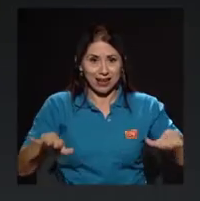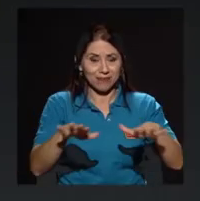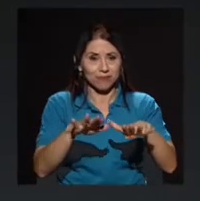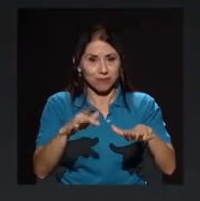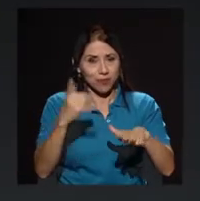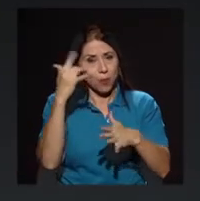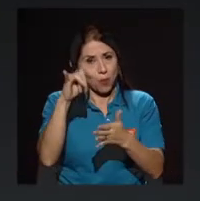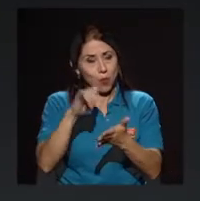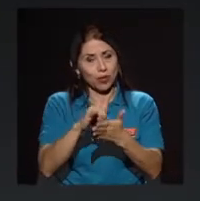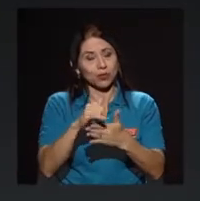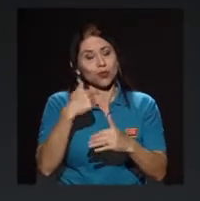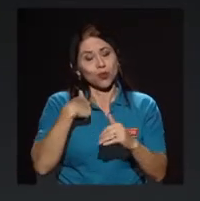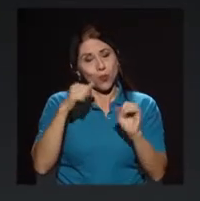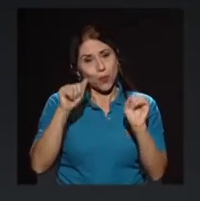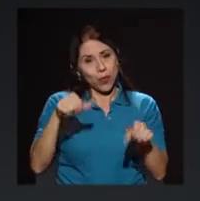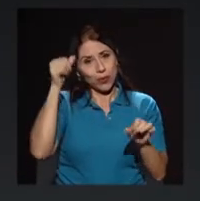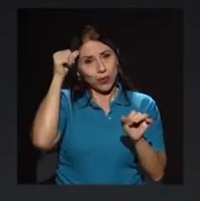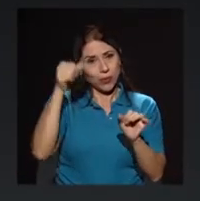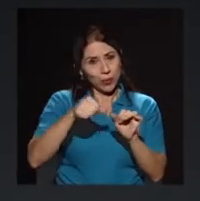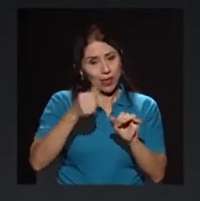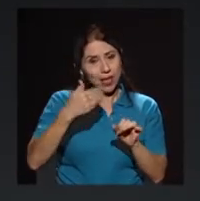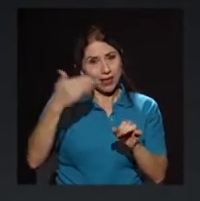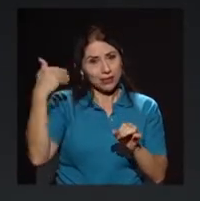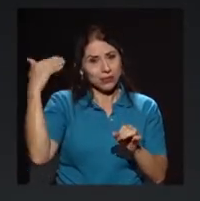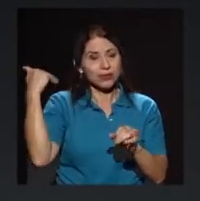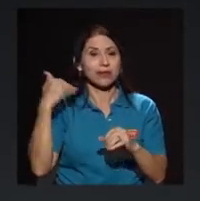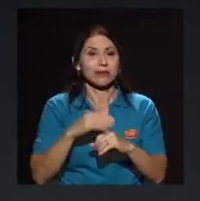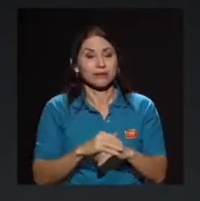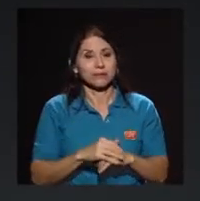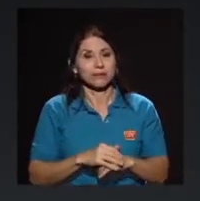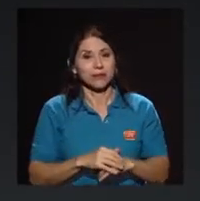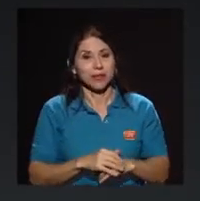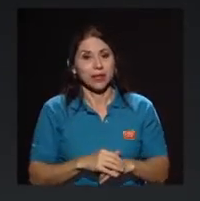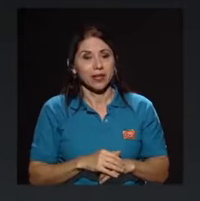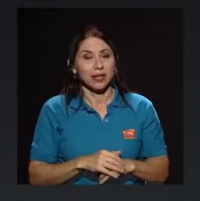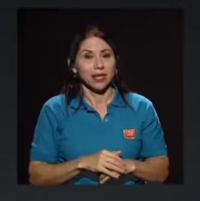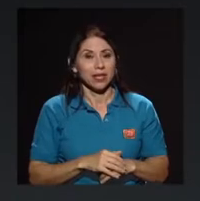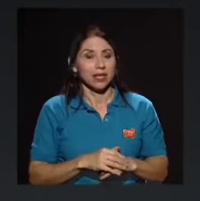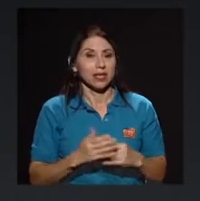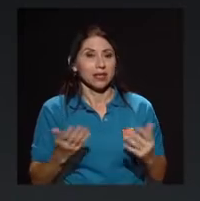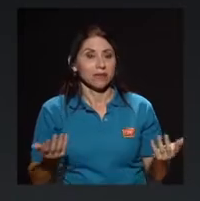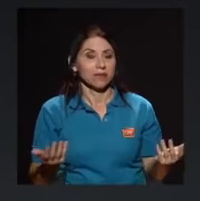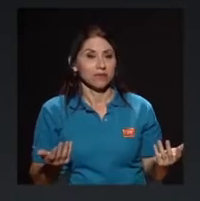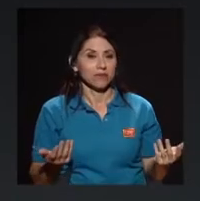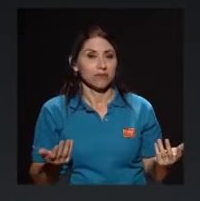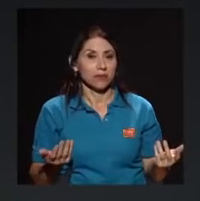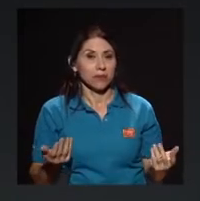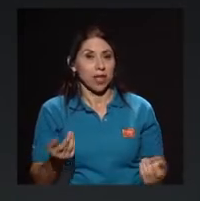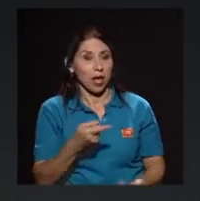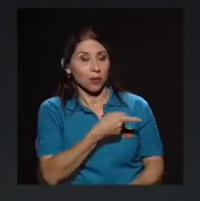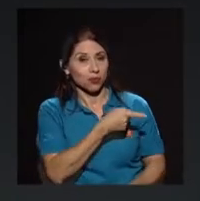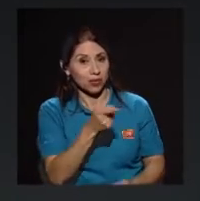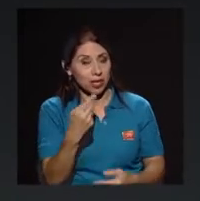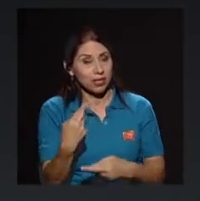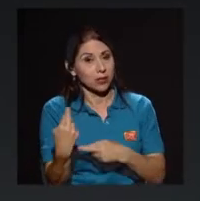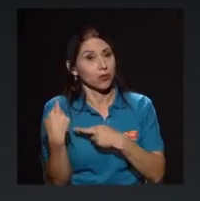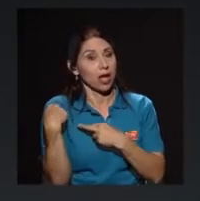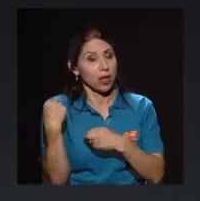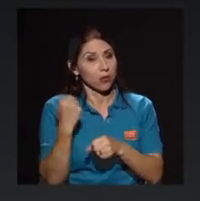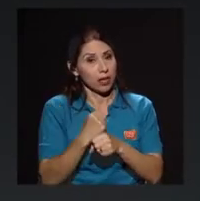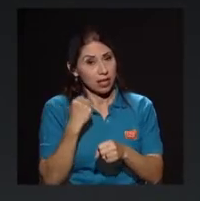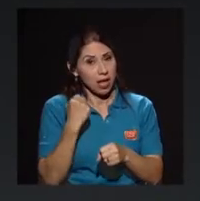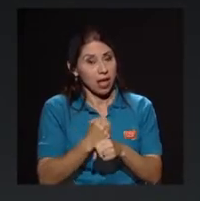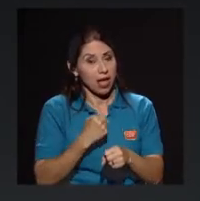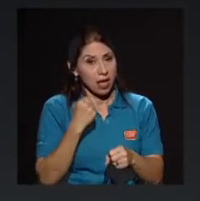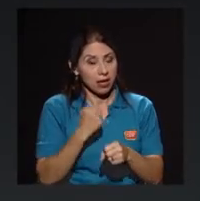recordar esos eventos. Y a ustedes les ha tocado una tarea frente a una